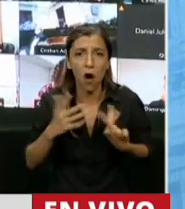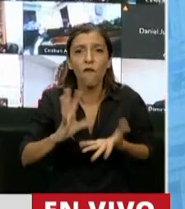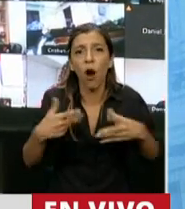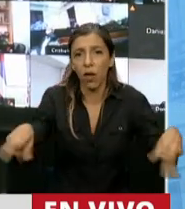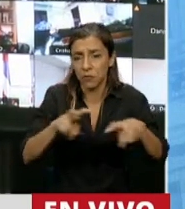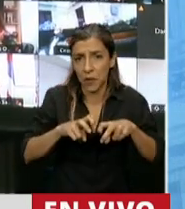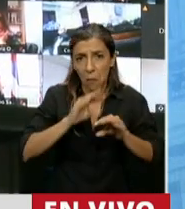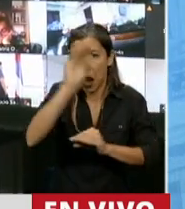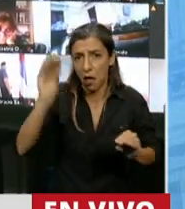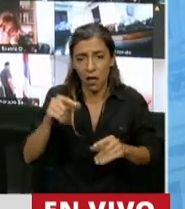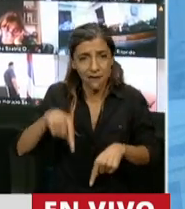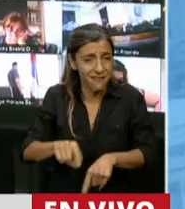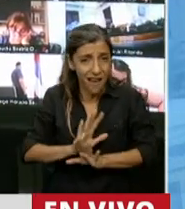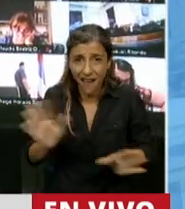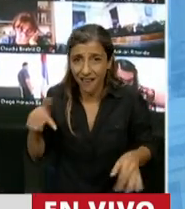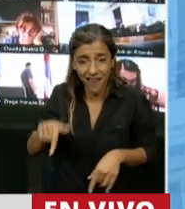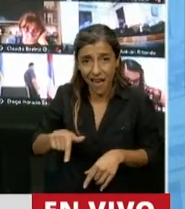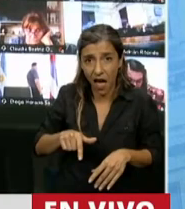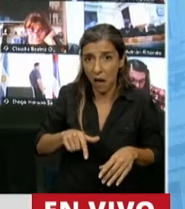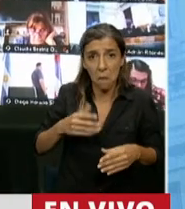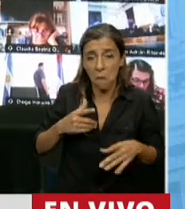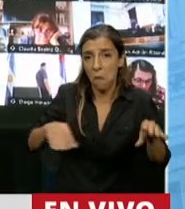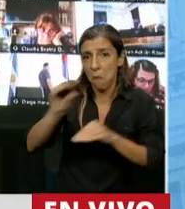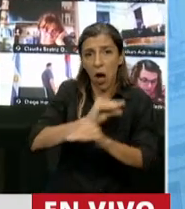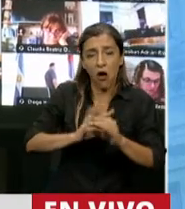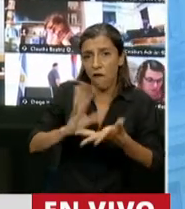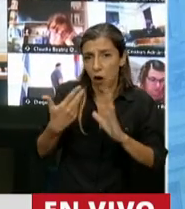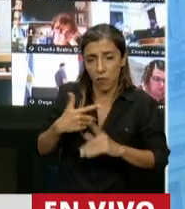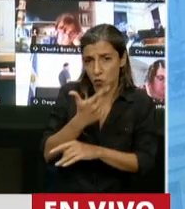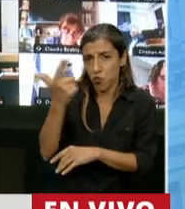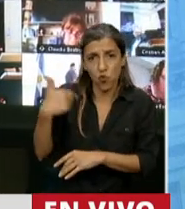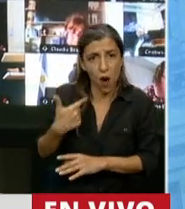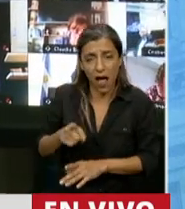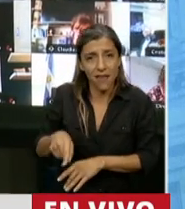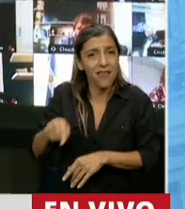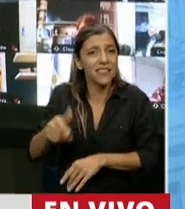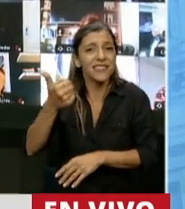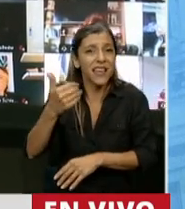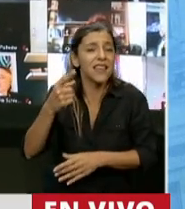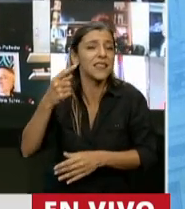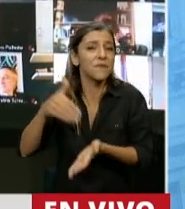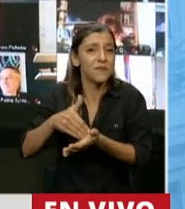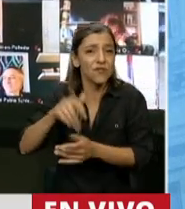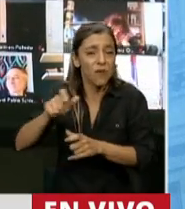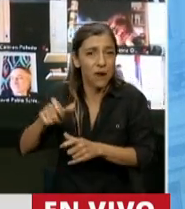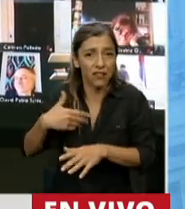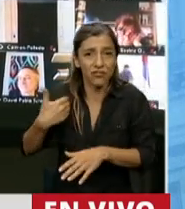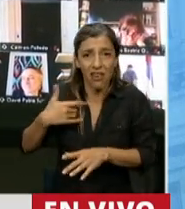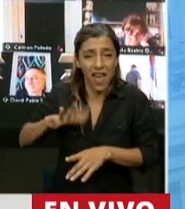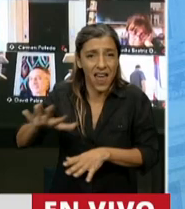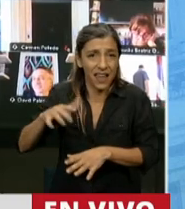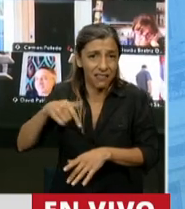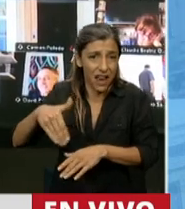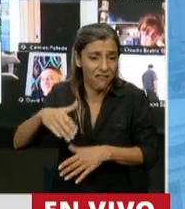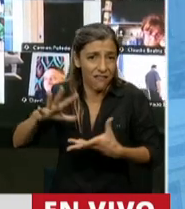exclusión de millones de argentinos, de más de 6 millones de argentinos, en los recursos coparticipables a los que tienen derecho. Esta